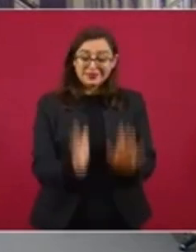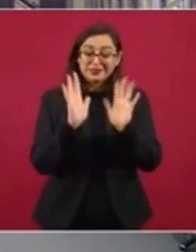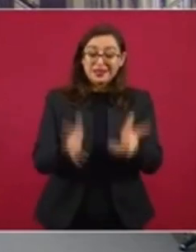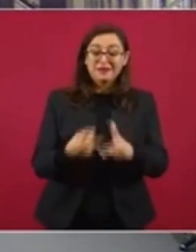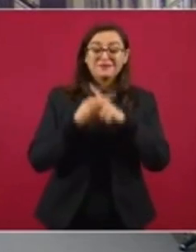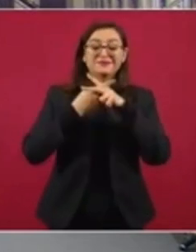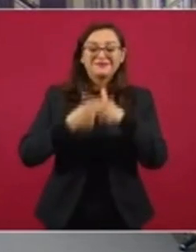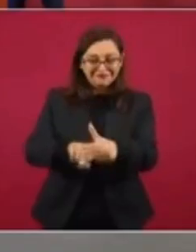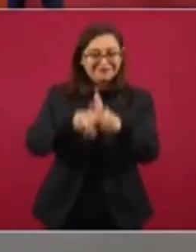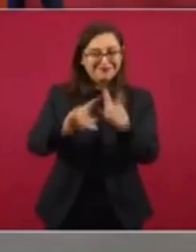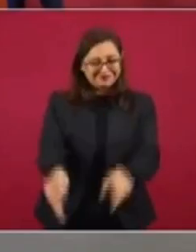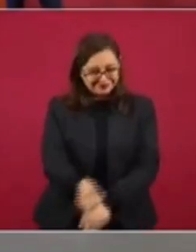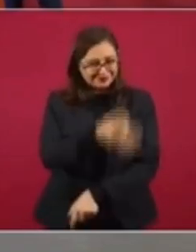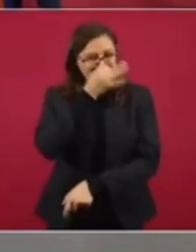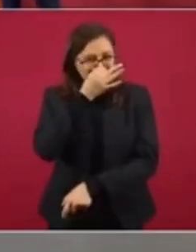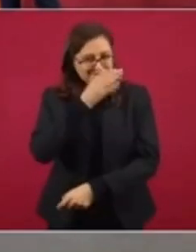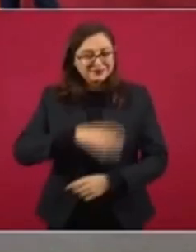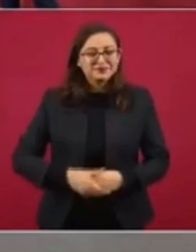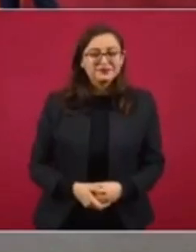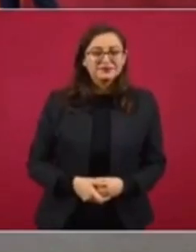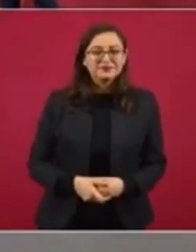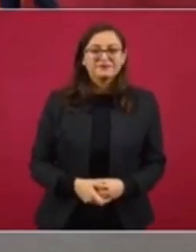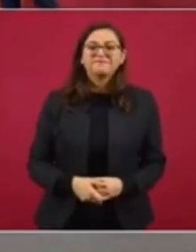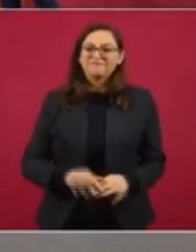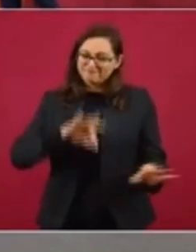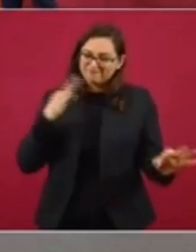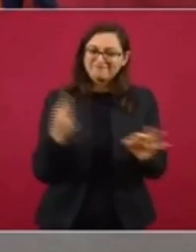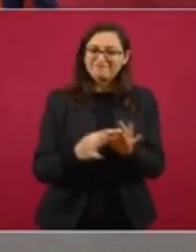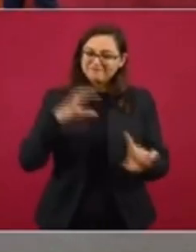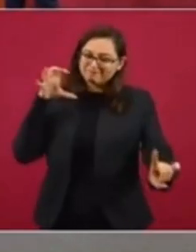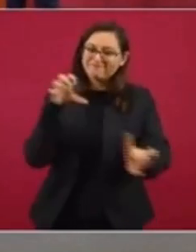esto sea una realidad. Misión cumplida.